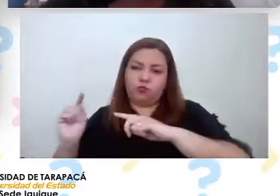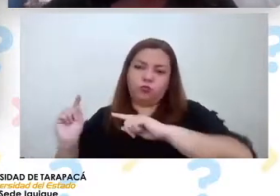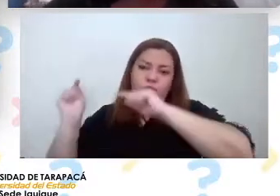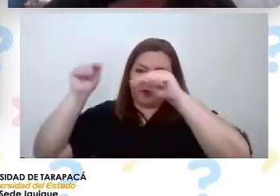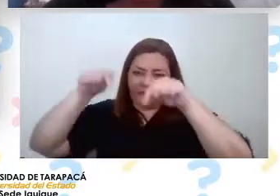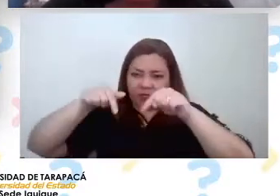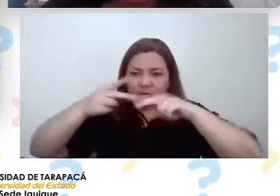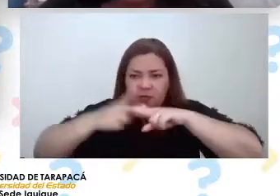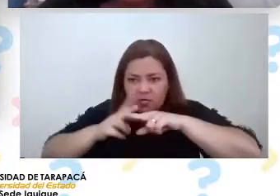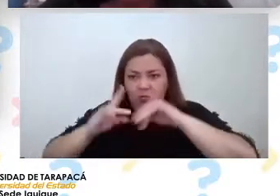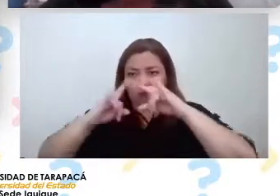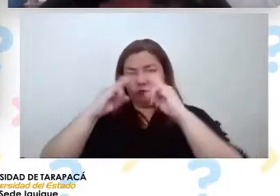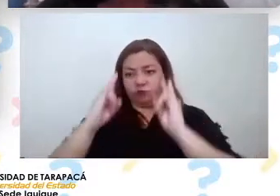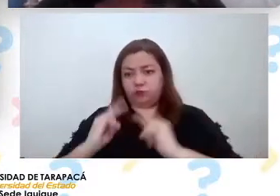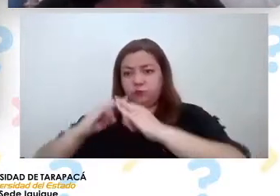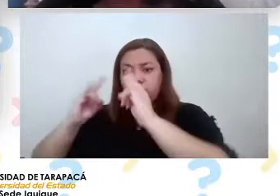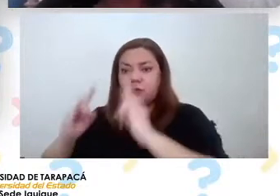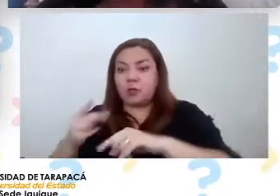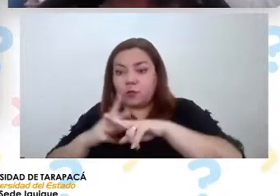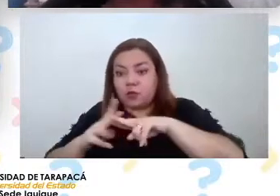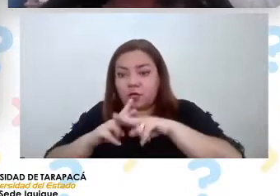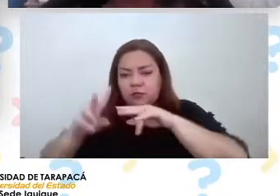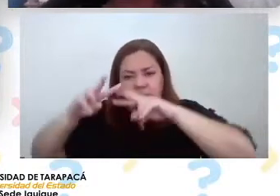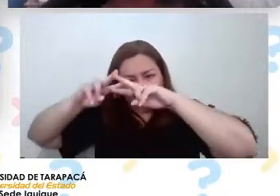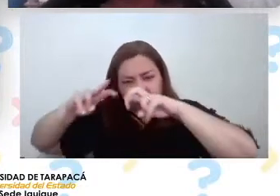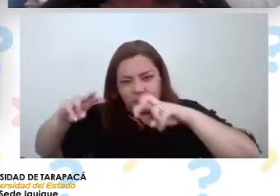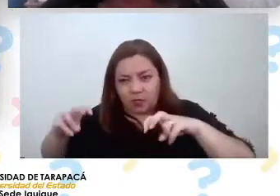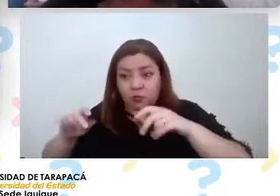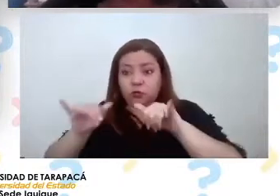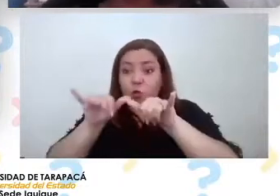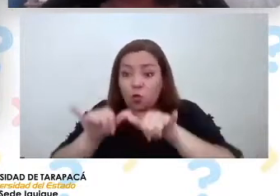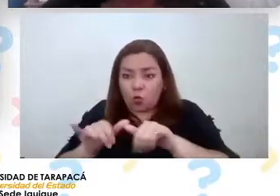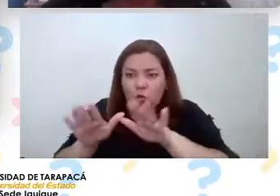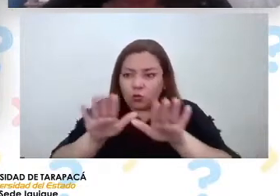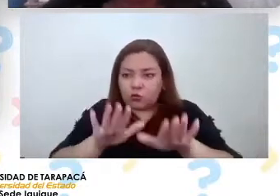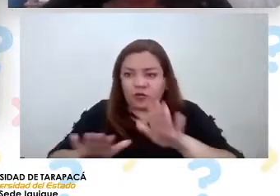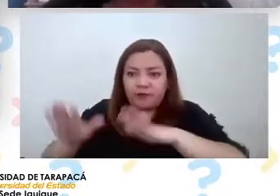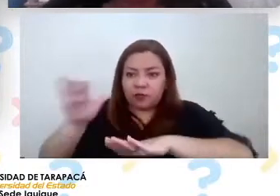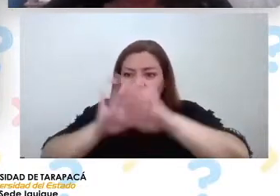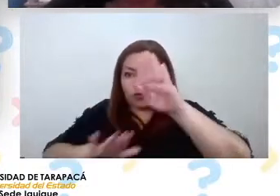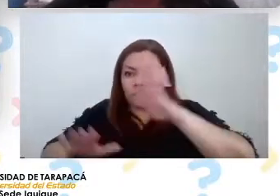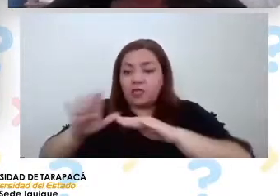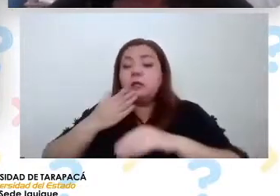investigación, conservación y educación ambiental.